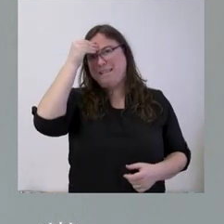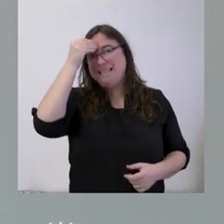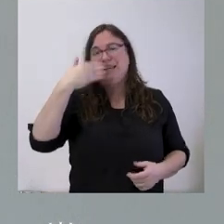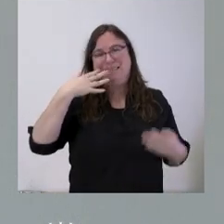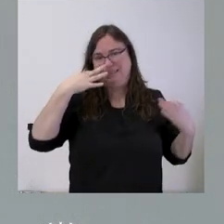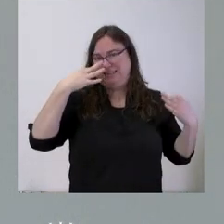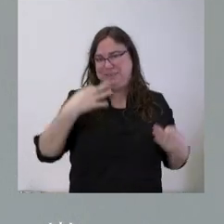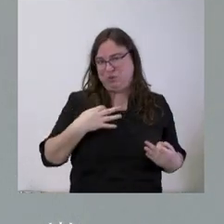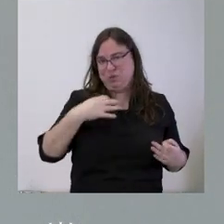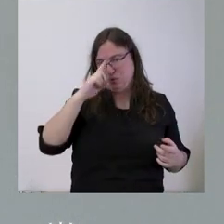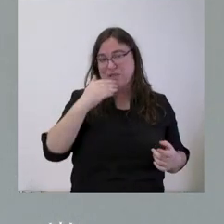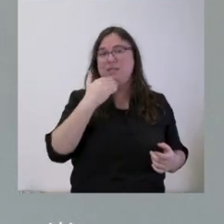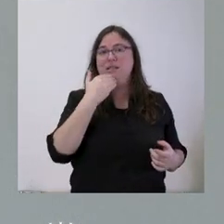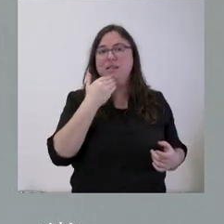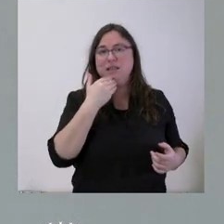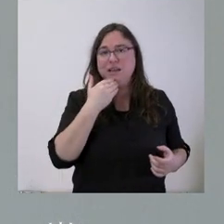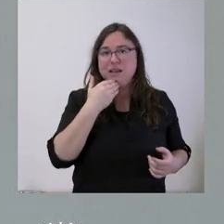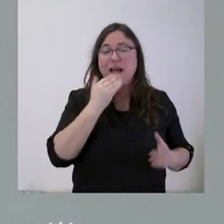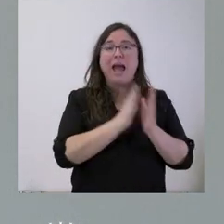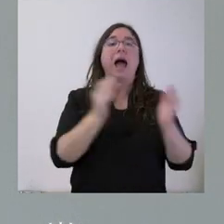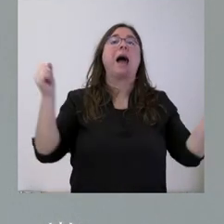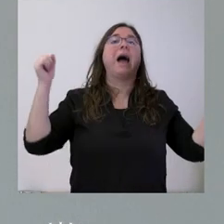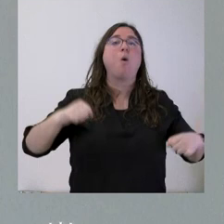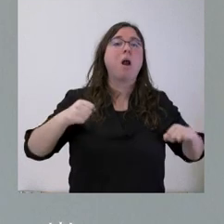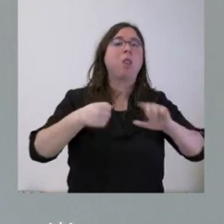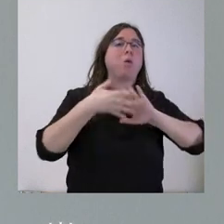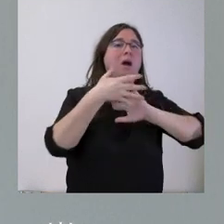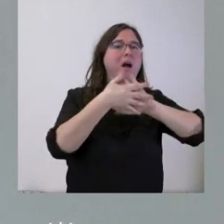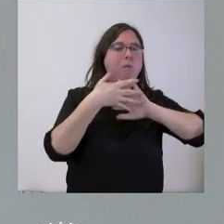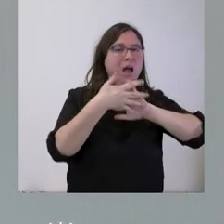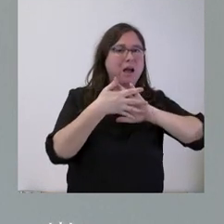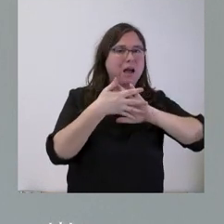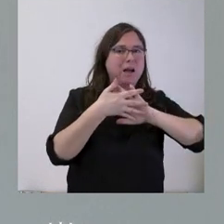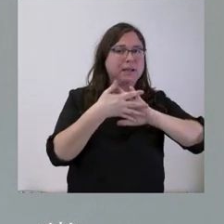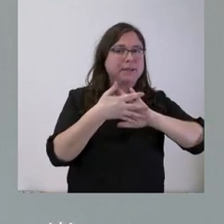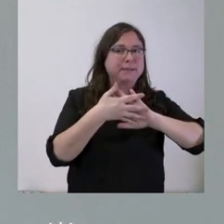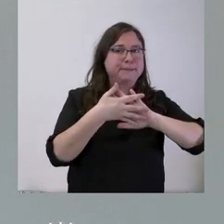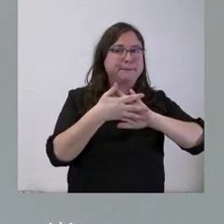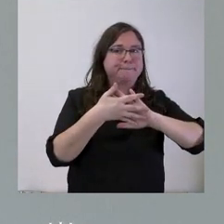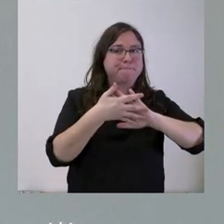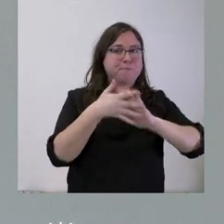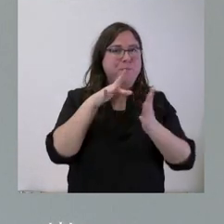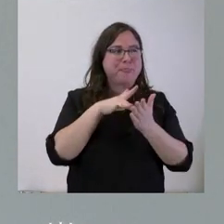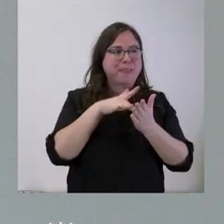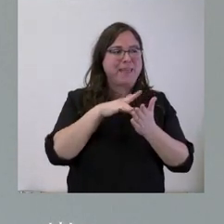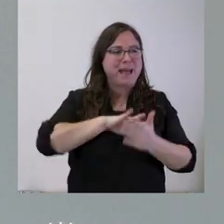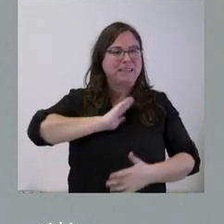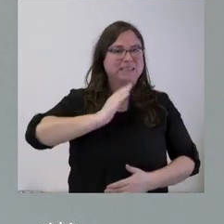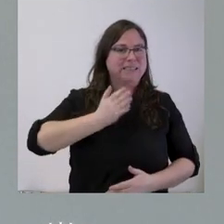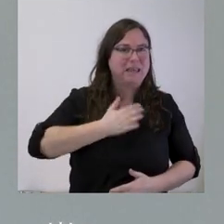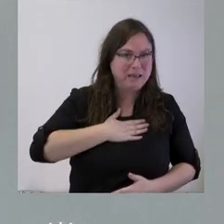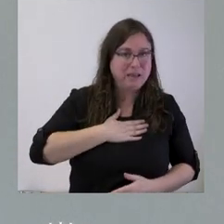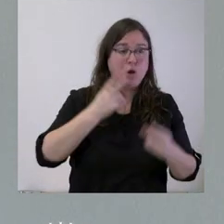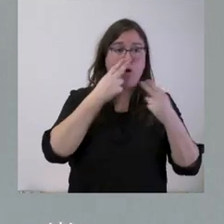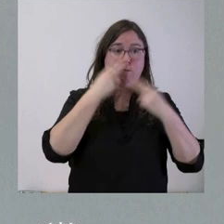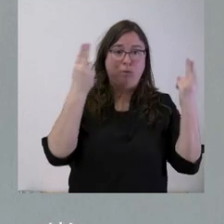cuando lo vea exactamente si el acuerdo habla del día siguiente de su publicación